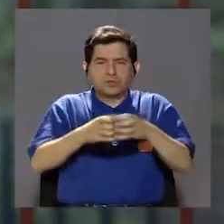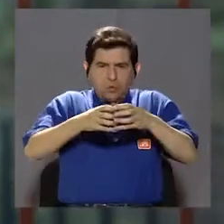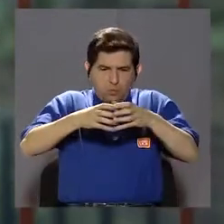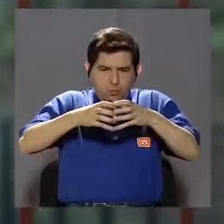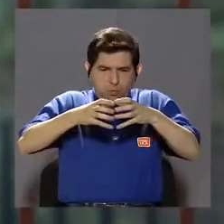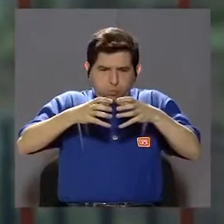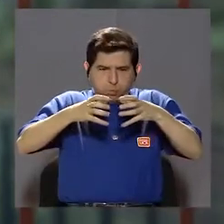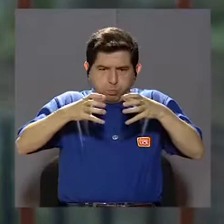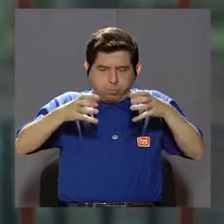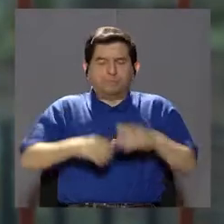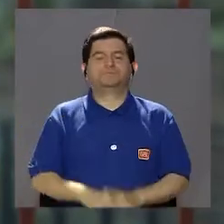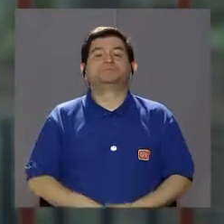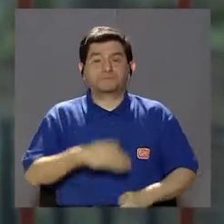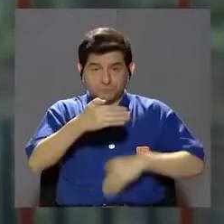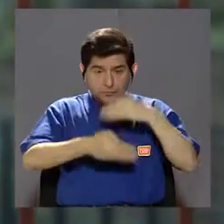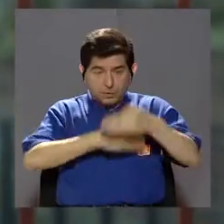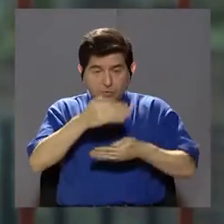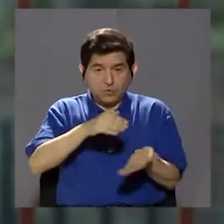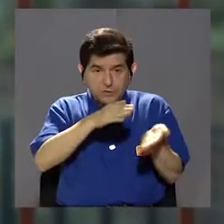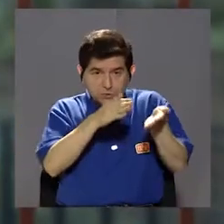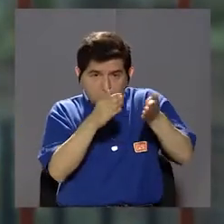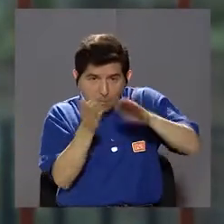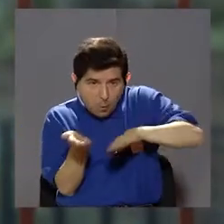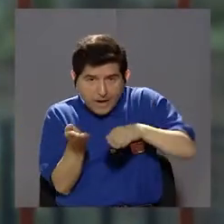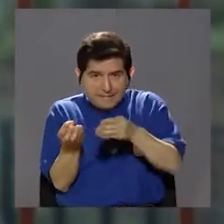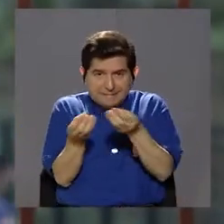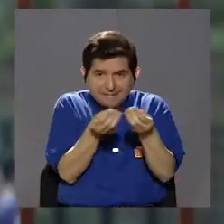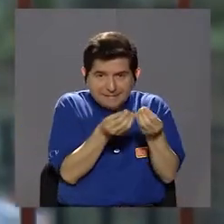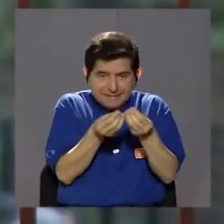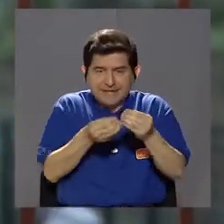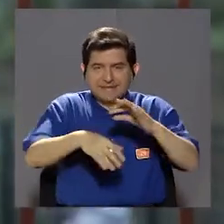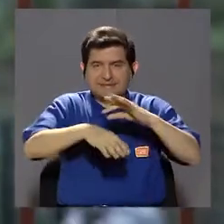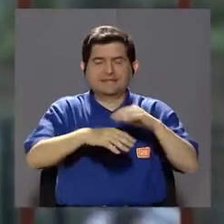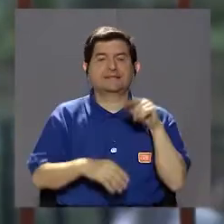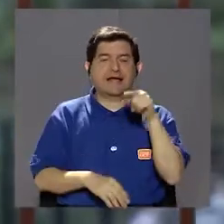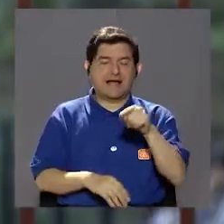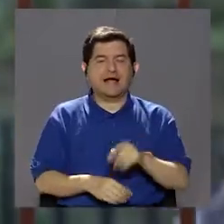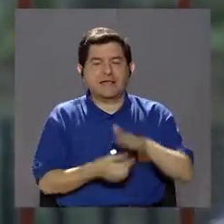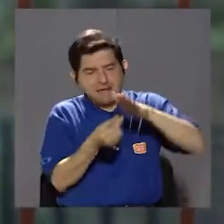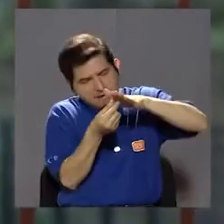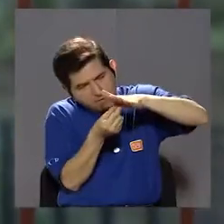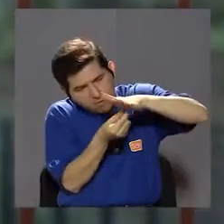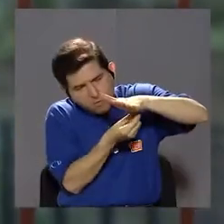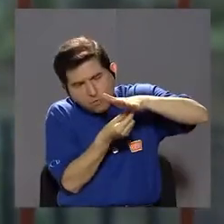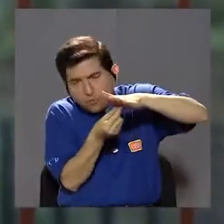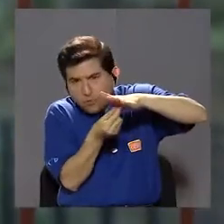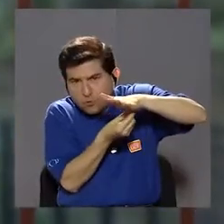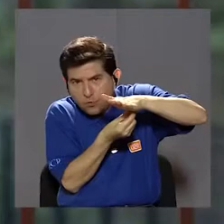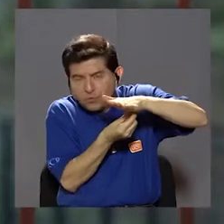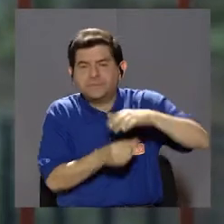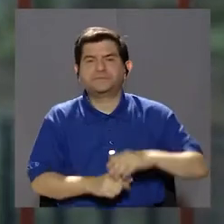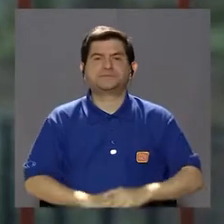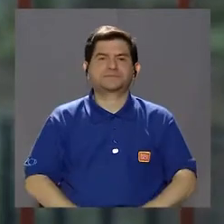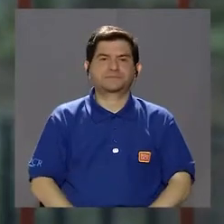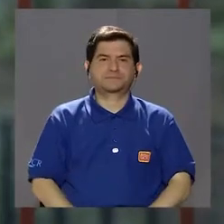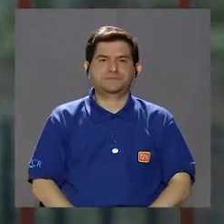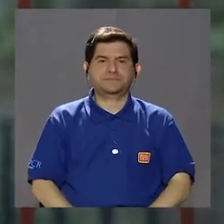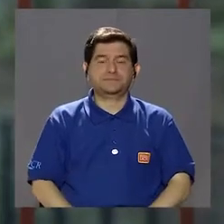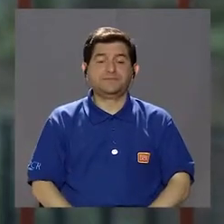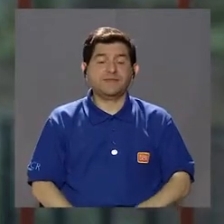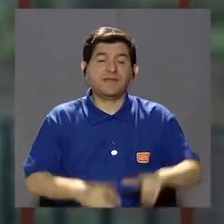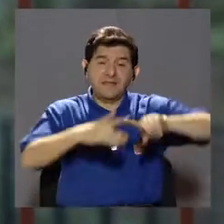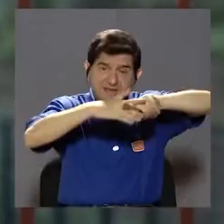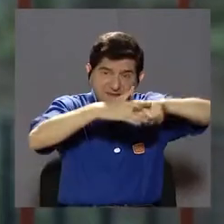de inflamación que va a necrosar, va a morir el tejido que está en esa zona, en ese ligamento que se inserta en el